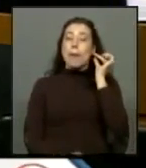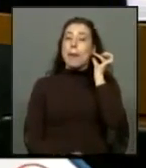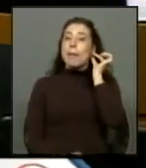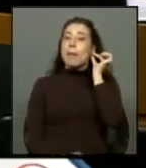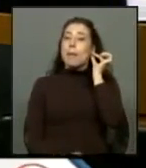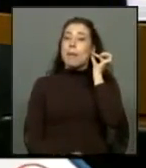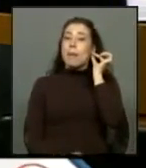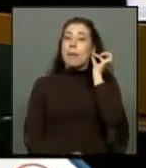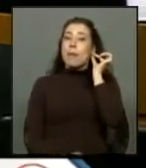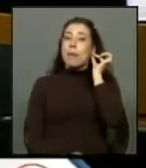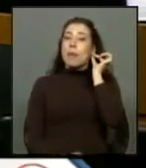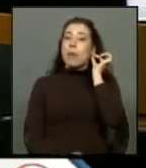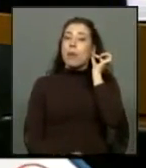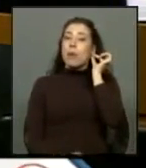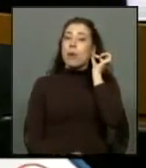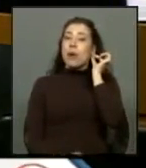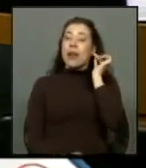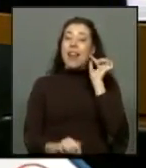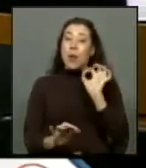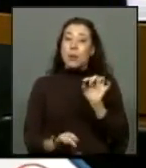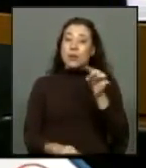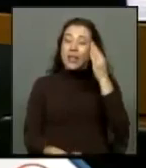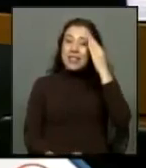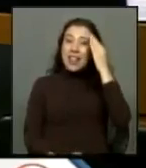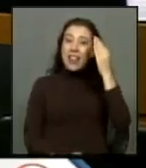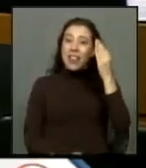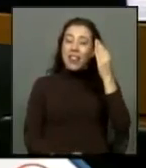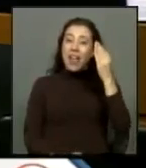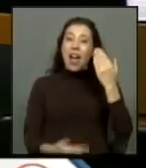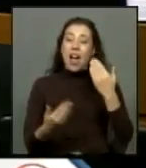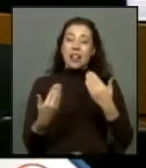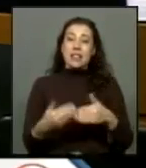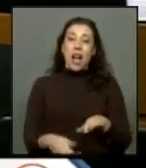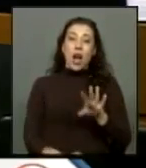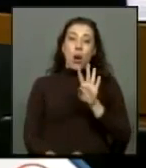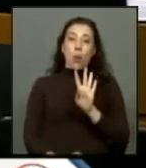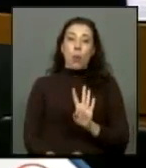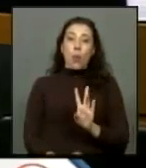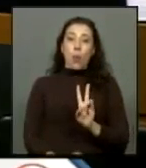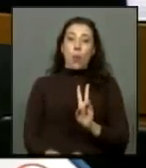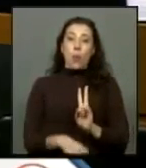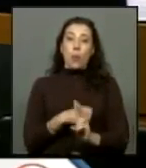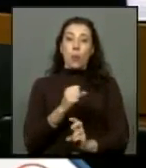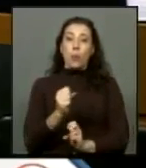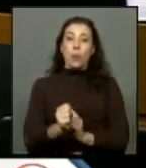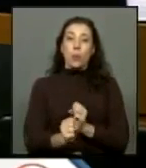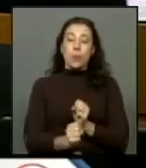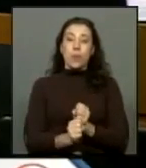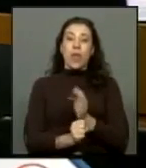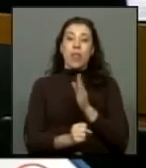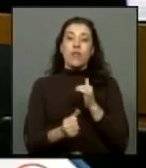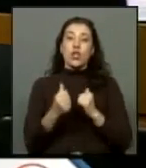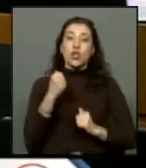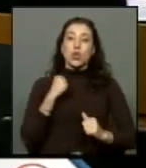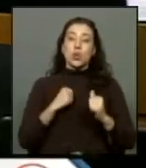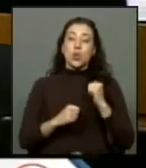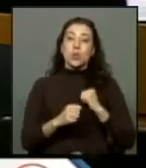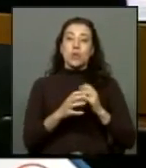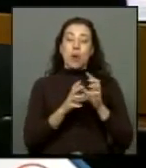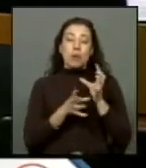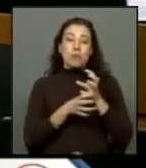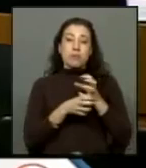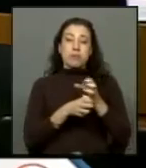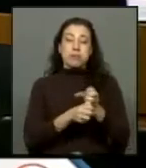mujeres que a partir de ese día hace ya 42 años debieron sufrir la represión